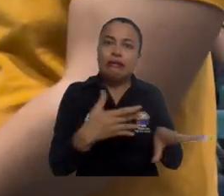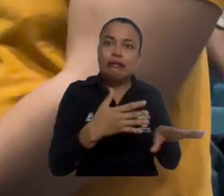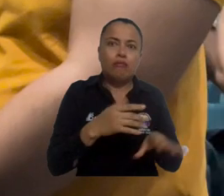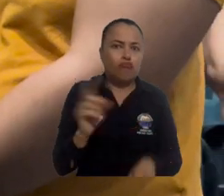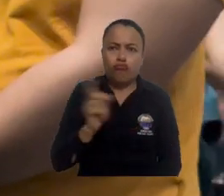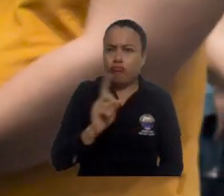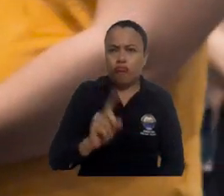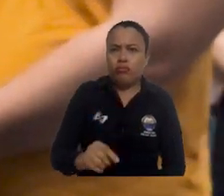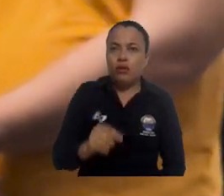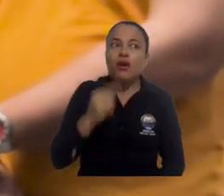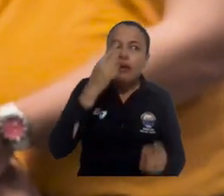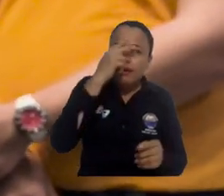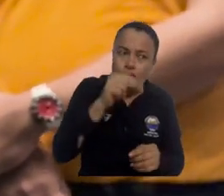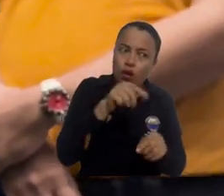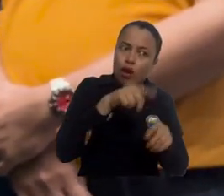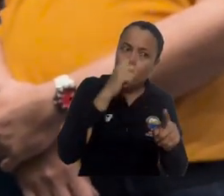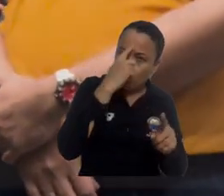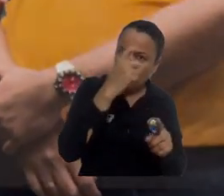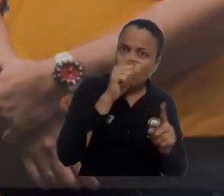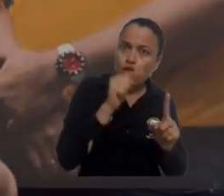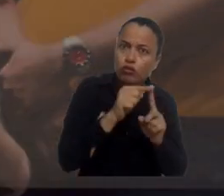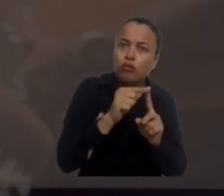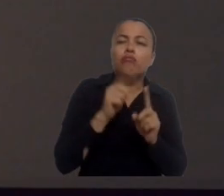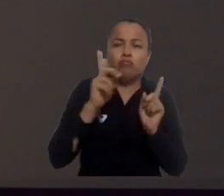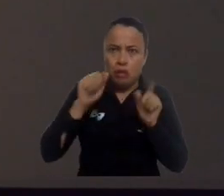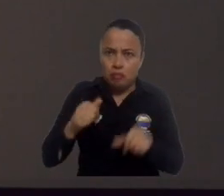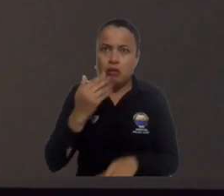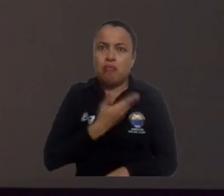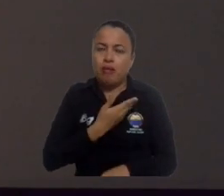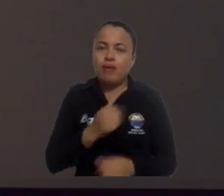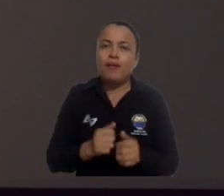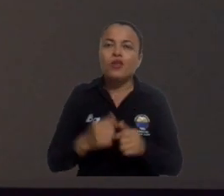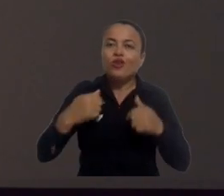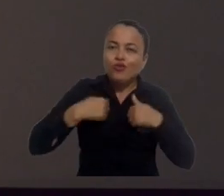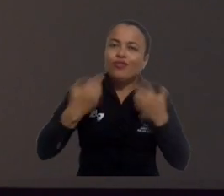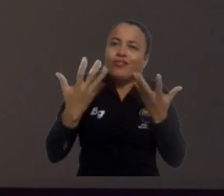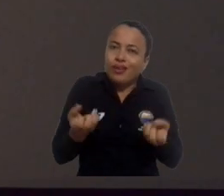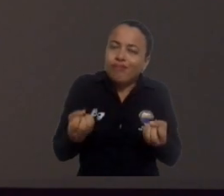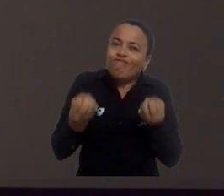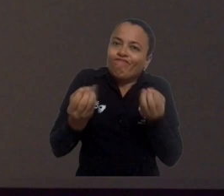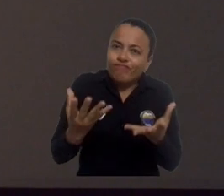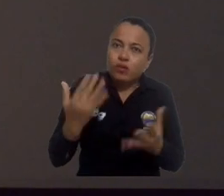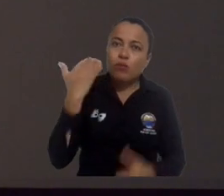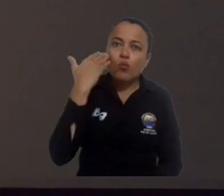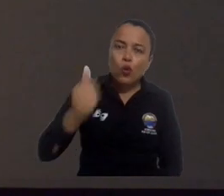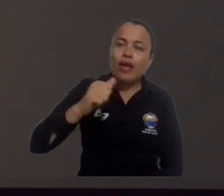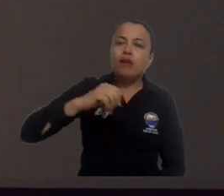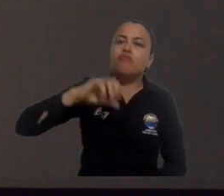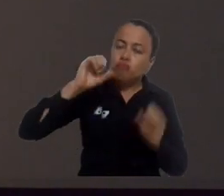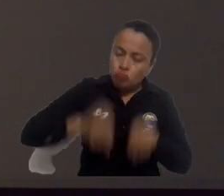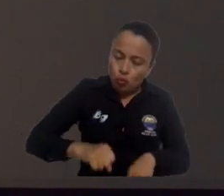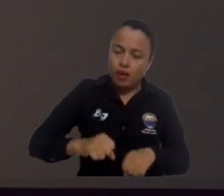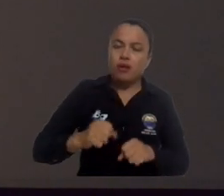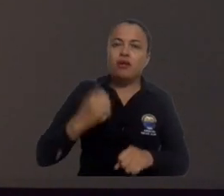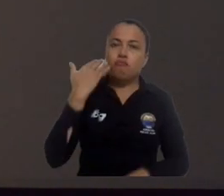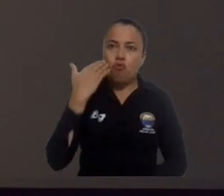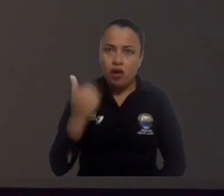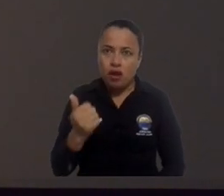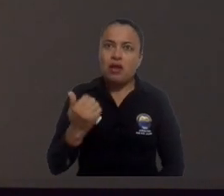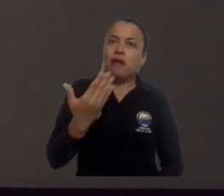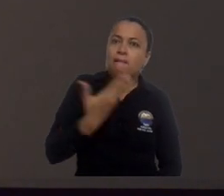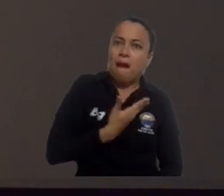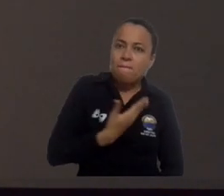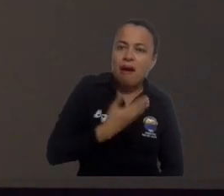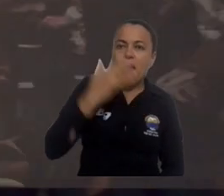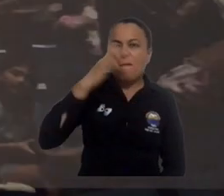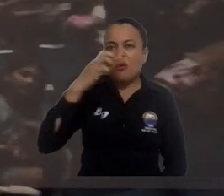sus sueños por ver cumplidos los de sus hijos. Así que mi invitación es a reivindicar precisamente ese derecho a ser, a ser mamá, a